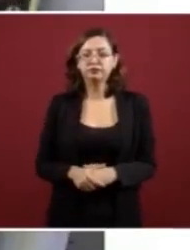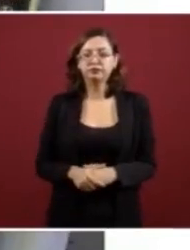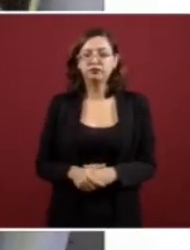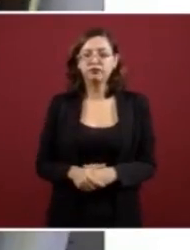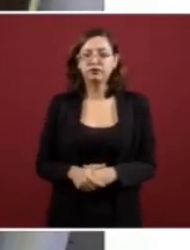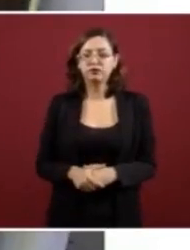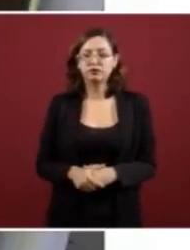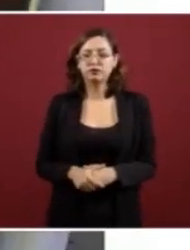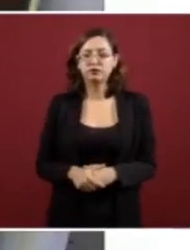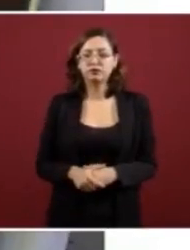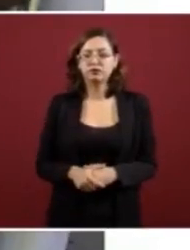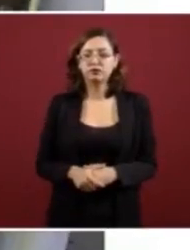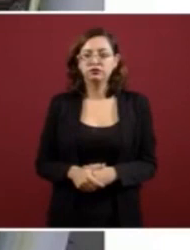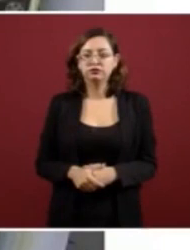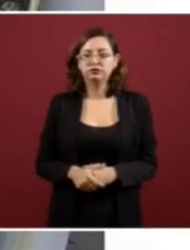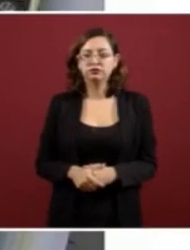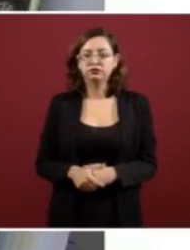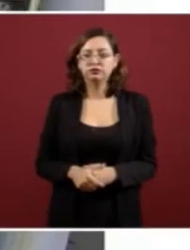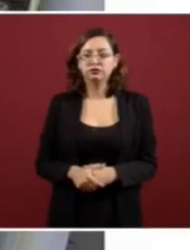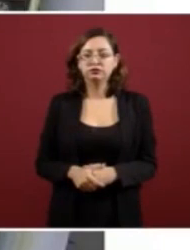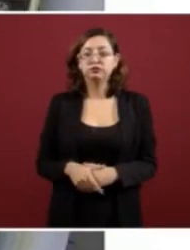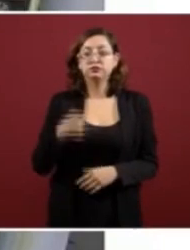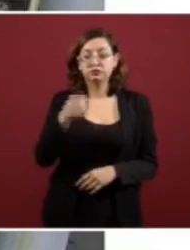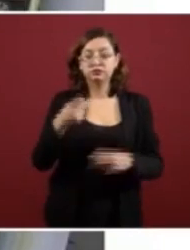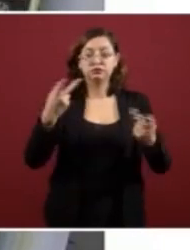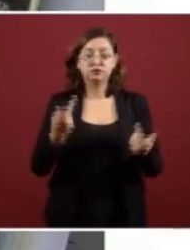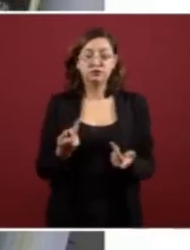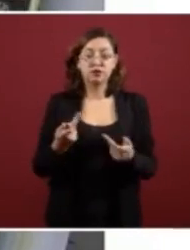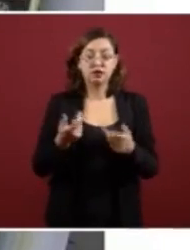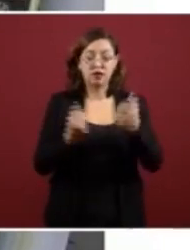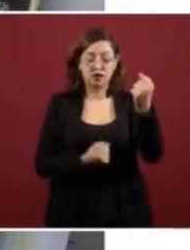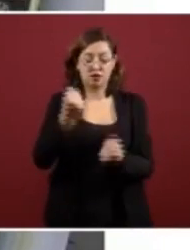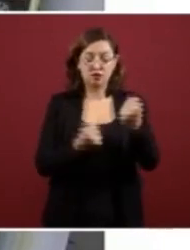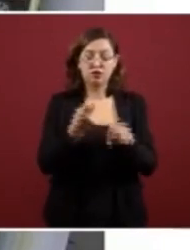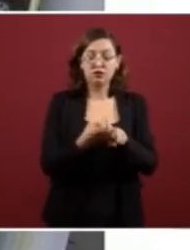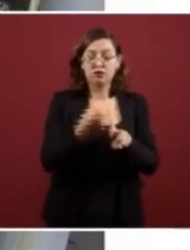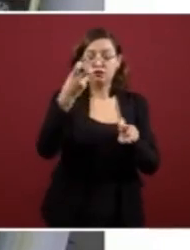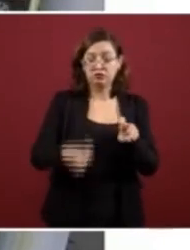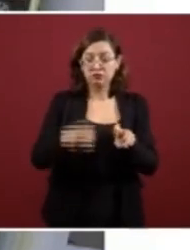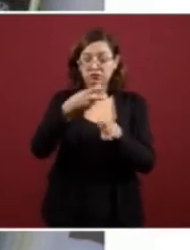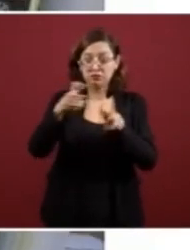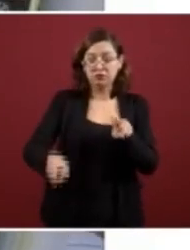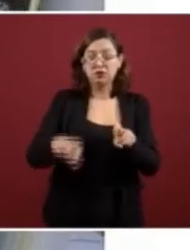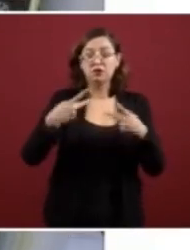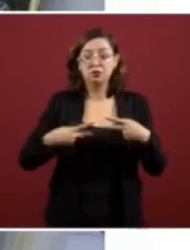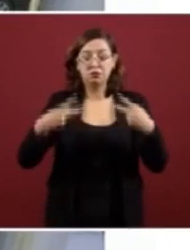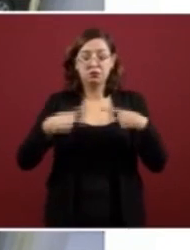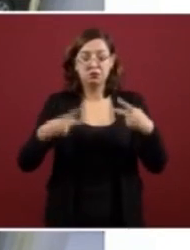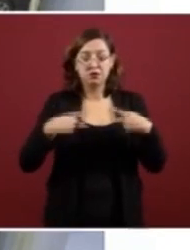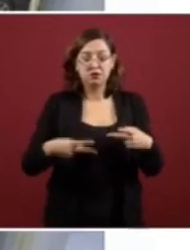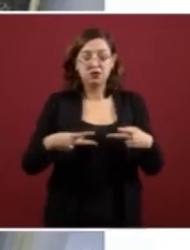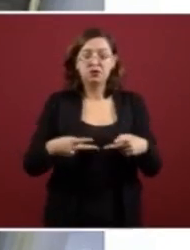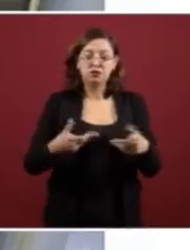Esta es la acción de los delincuentes hacia la ciudadanía, bajan de los autobuses a los ciudadanos para poder